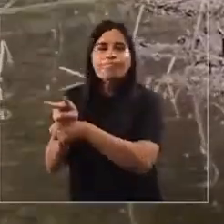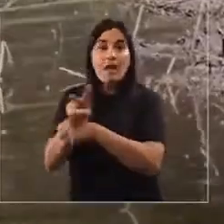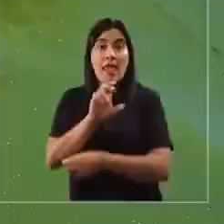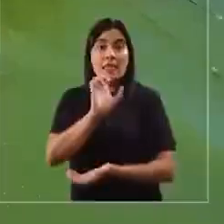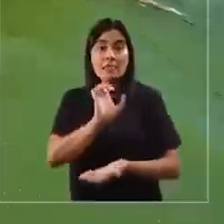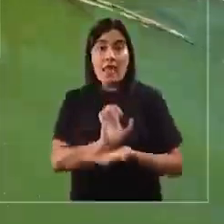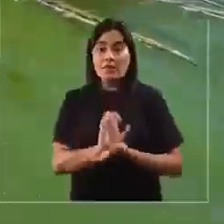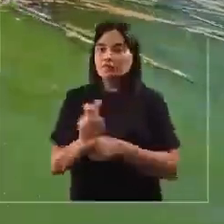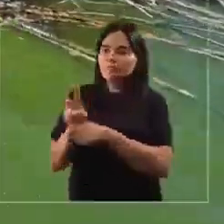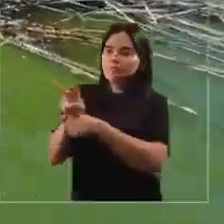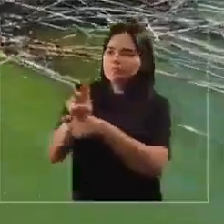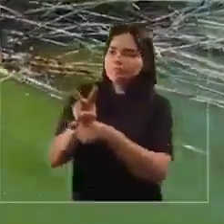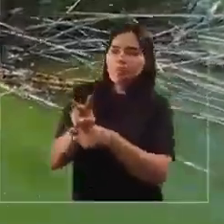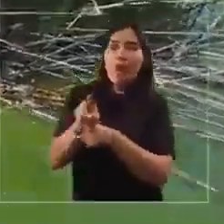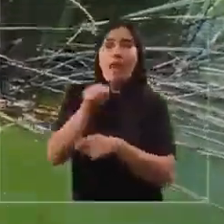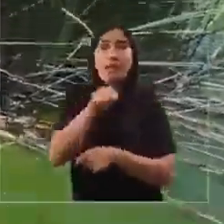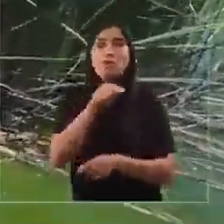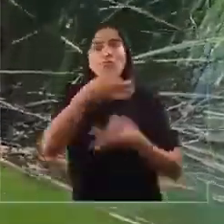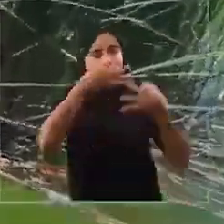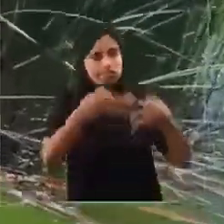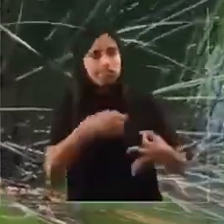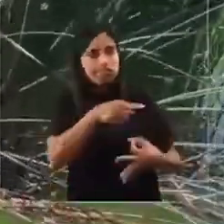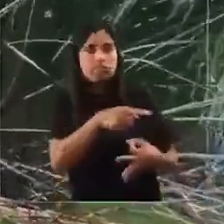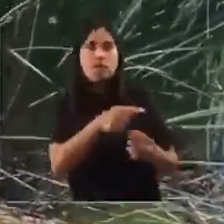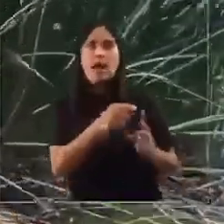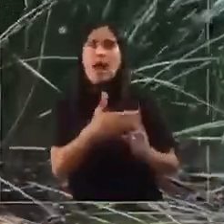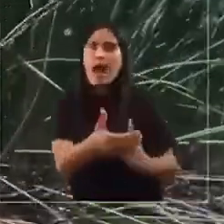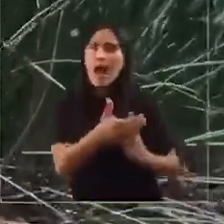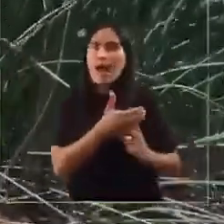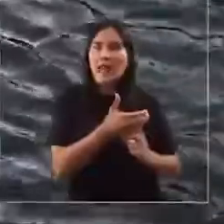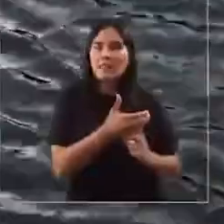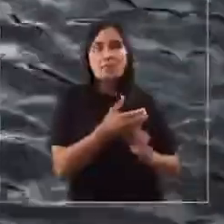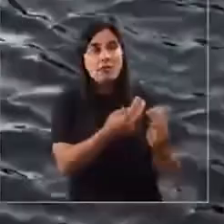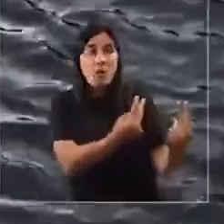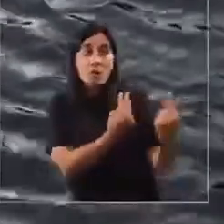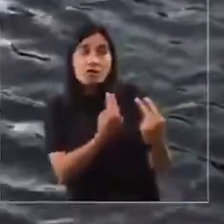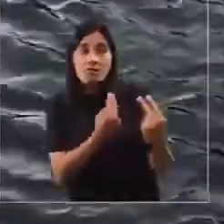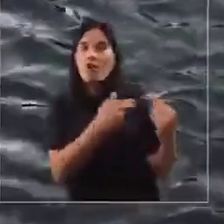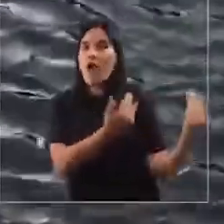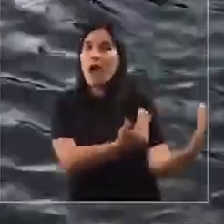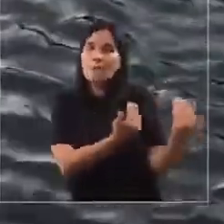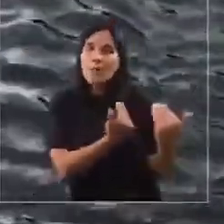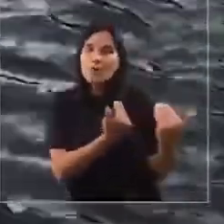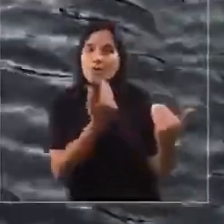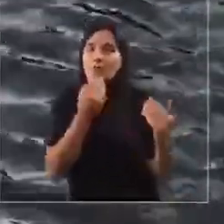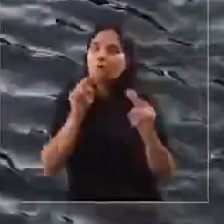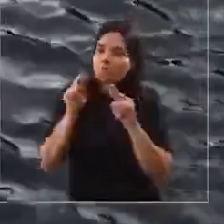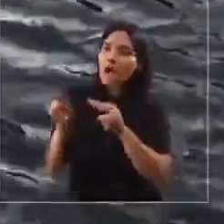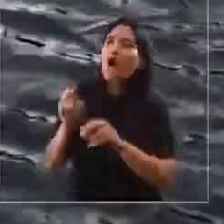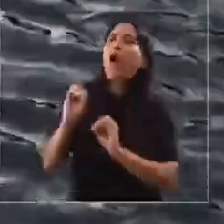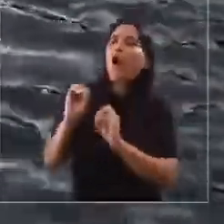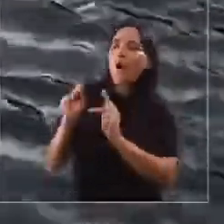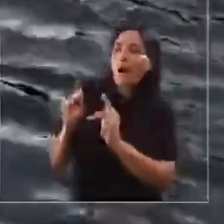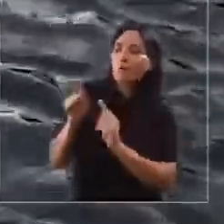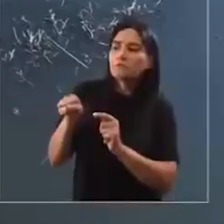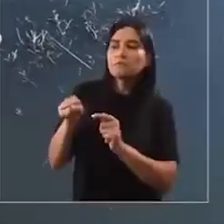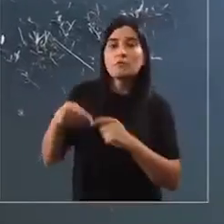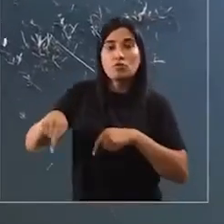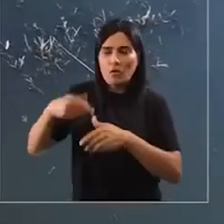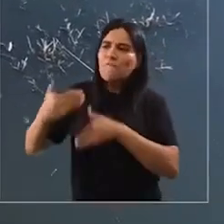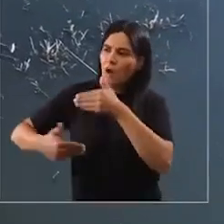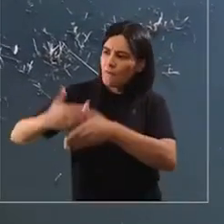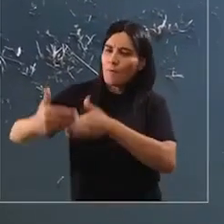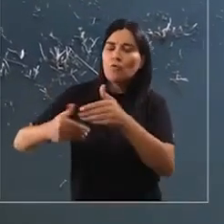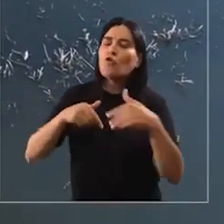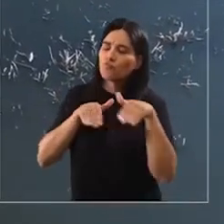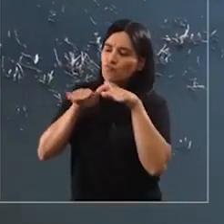auditoría de parte del Estado, en el cual el Estado como garante nos observa y nos apoya, pero también nos audita en decir,